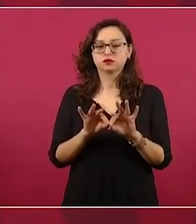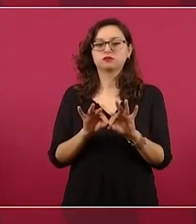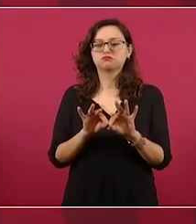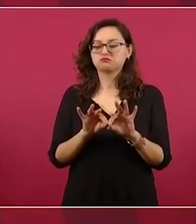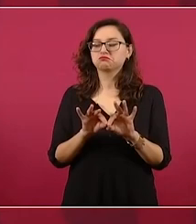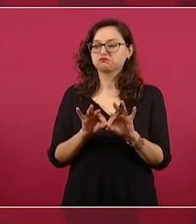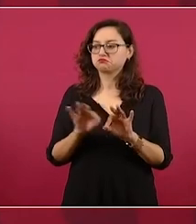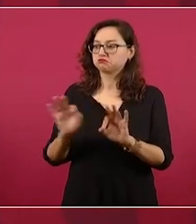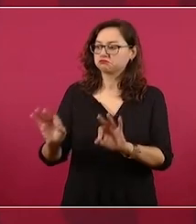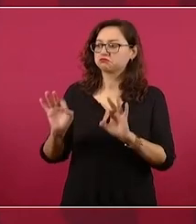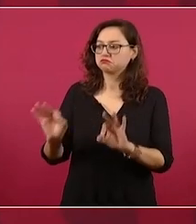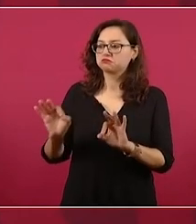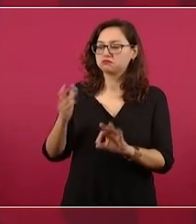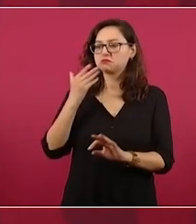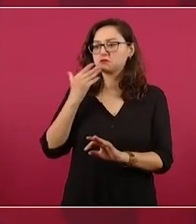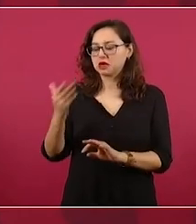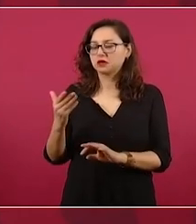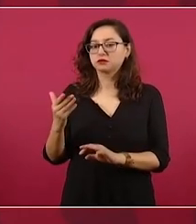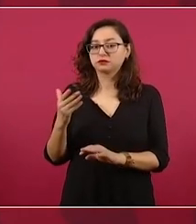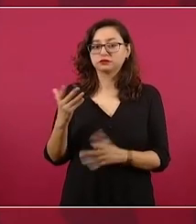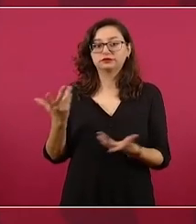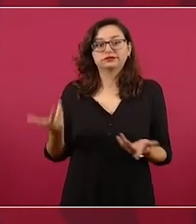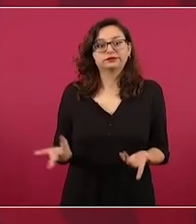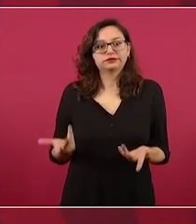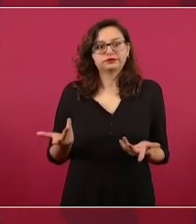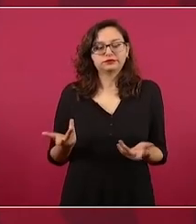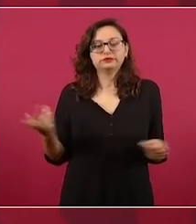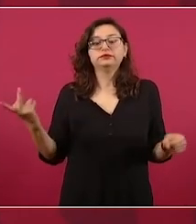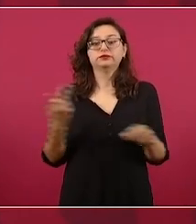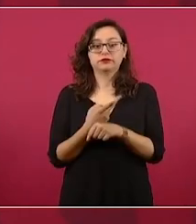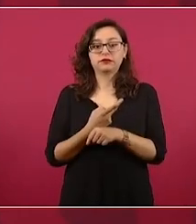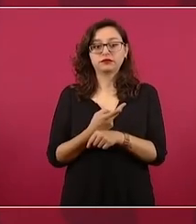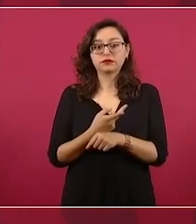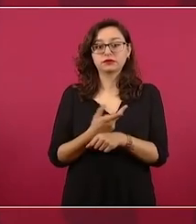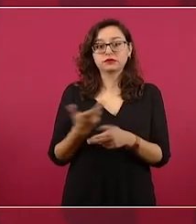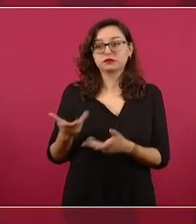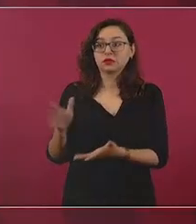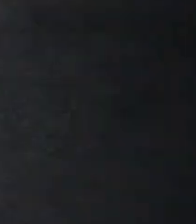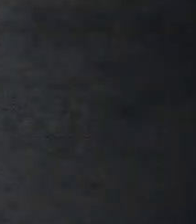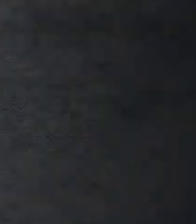si no tenemos ingresos, ¿cómo financiamos el desarrollo?